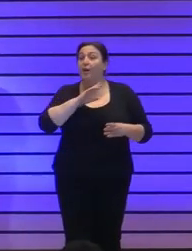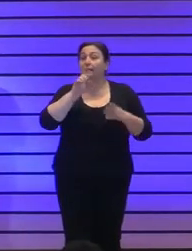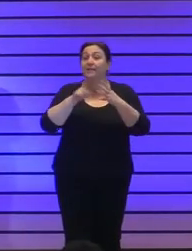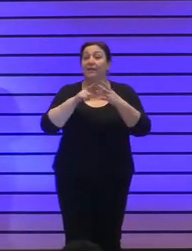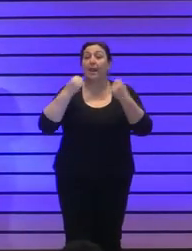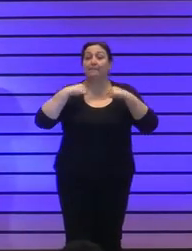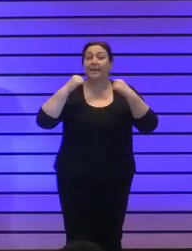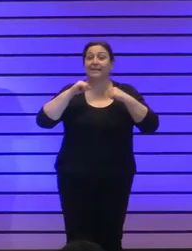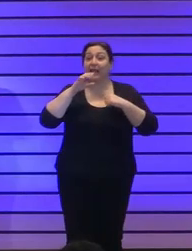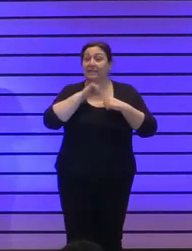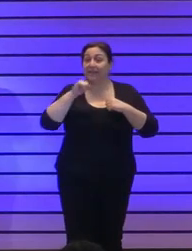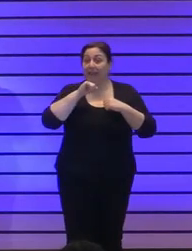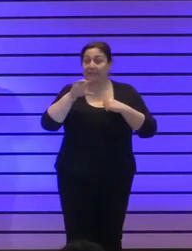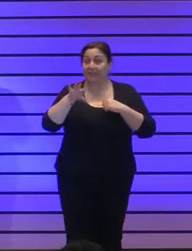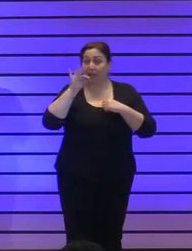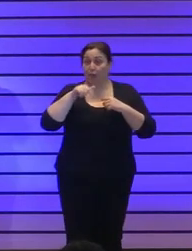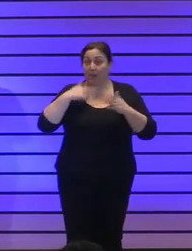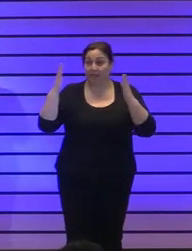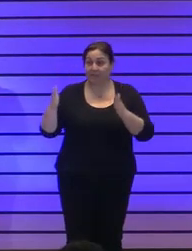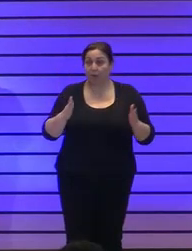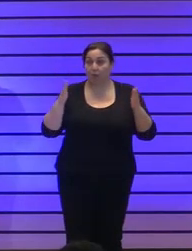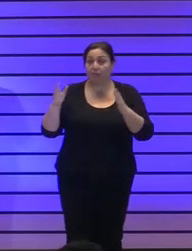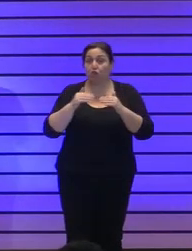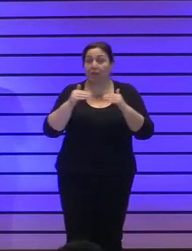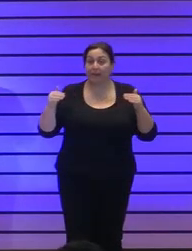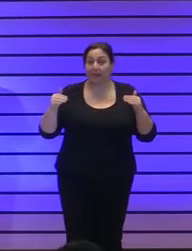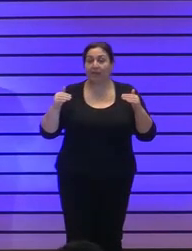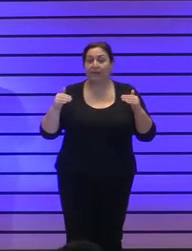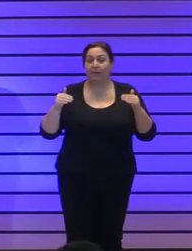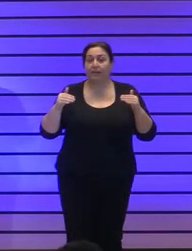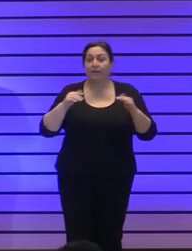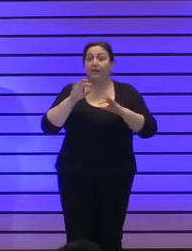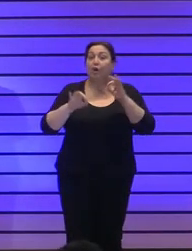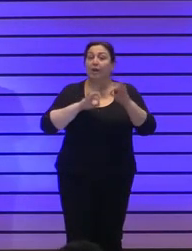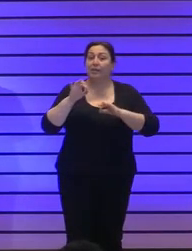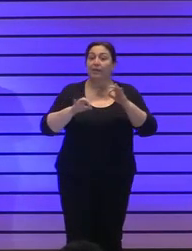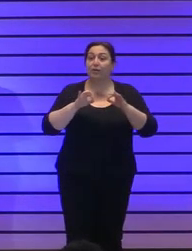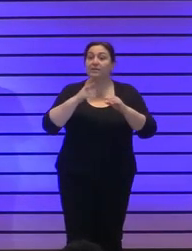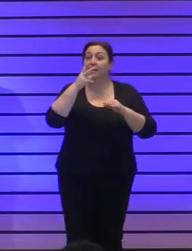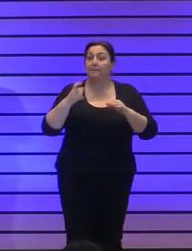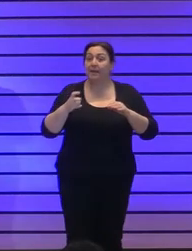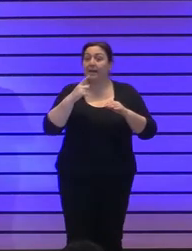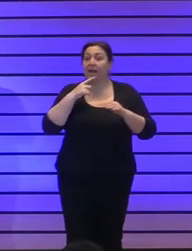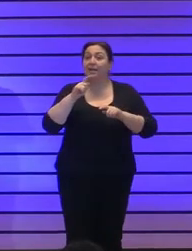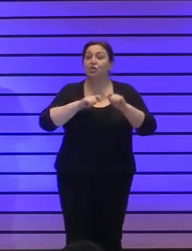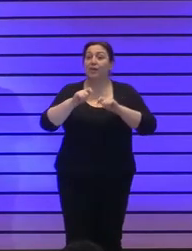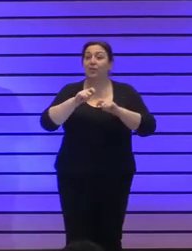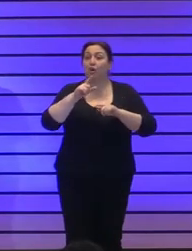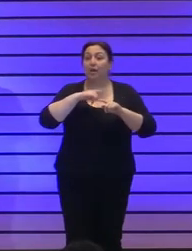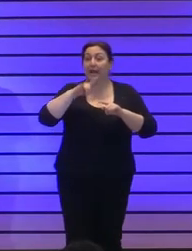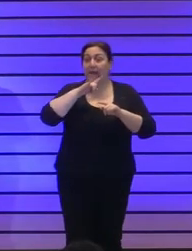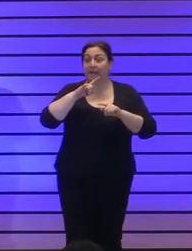¿vale? bloque de sostenibilidad en las organizaciones viene de la asociación canaria